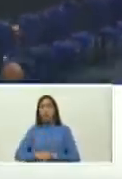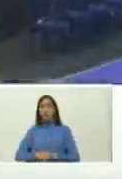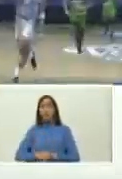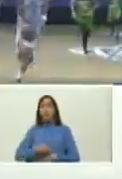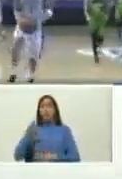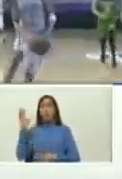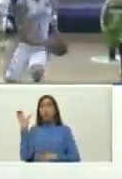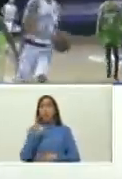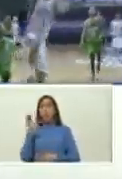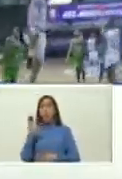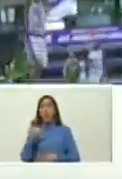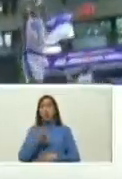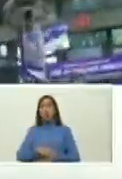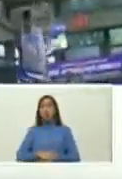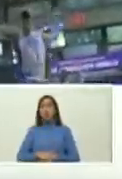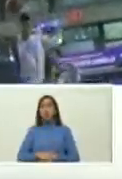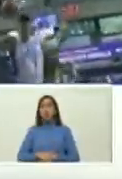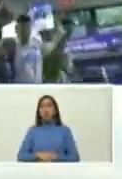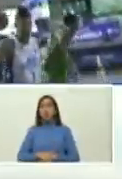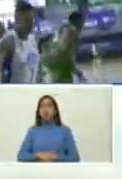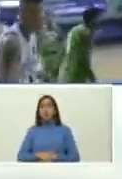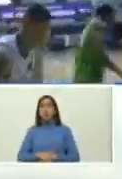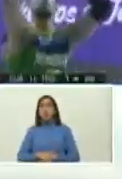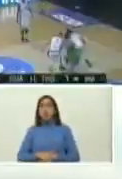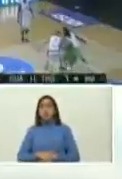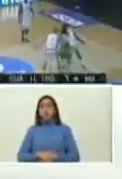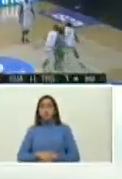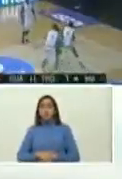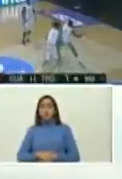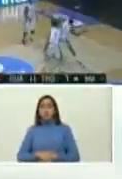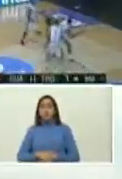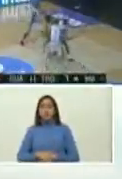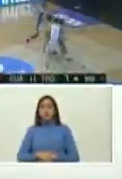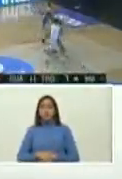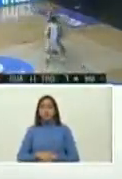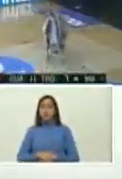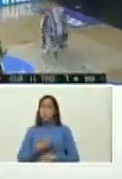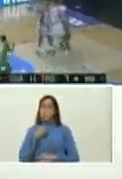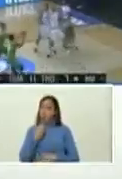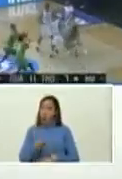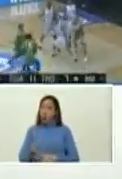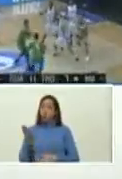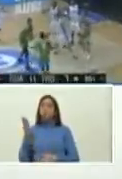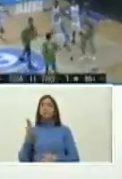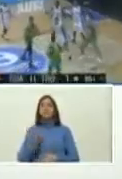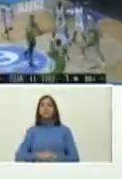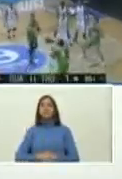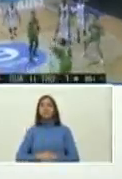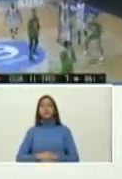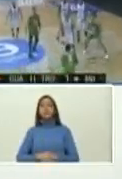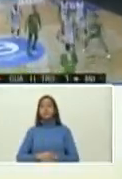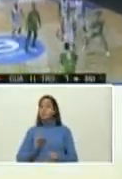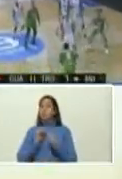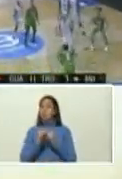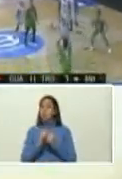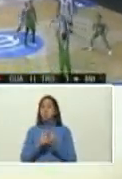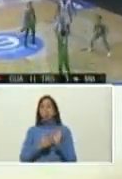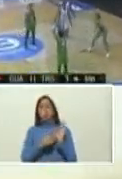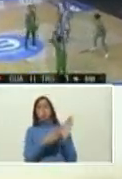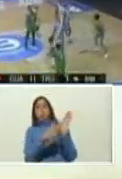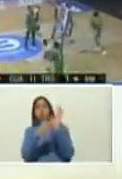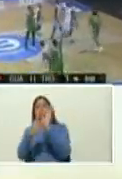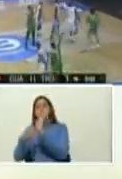Capital muy bien el deporte brillando